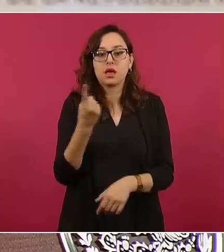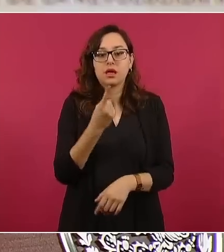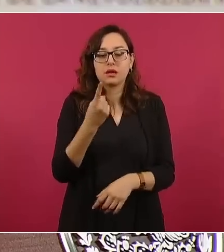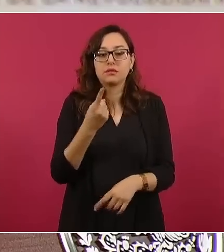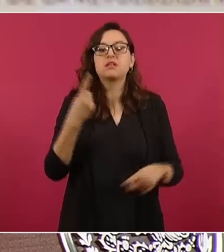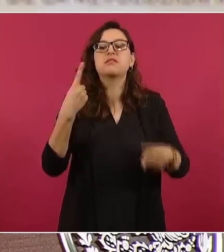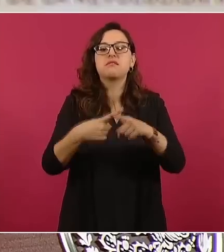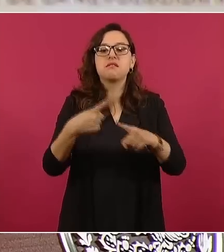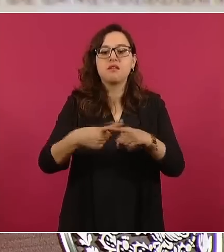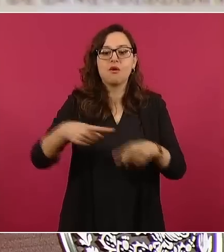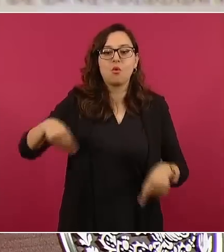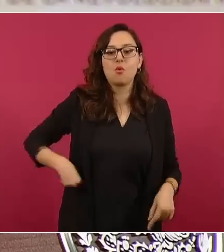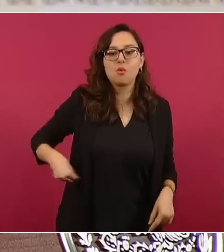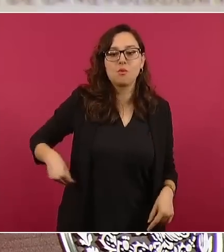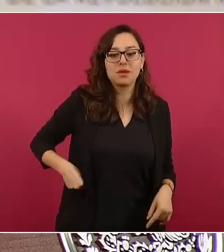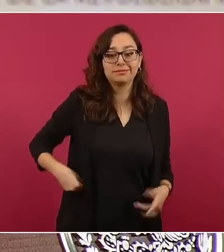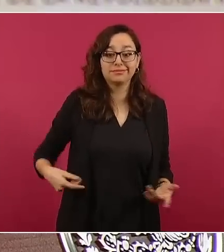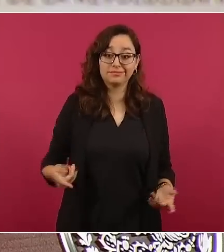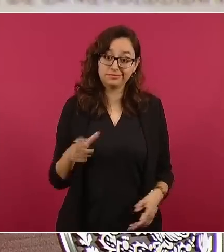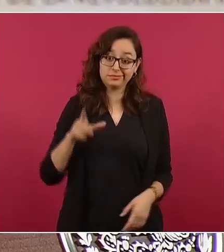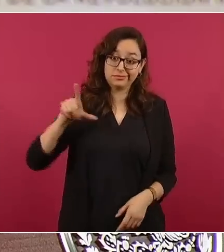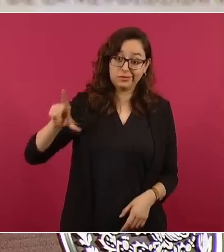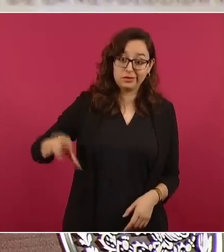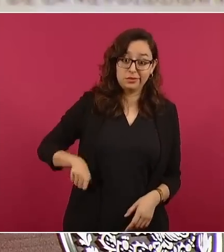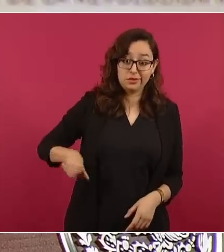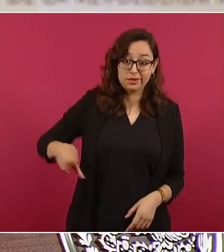regla de oro de la democracia, la transparencia.